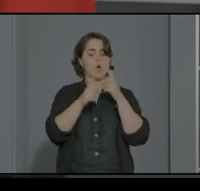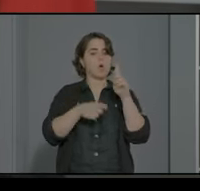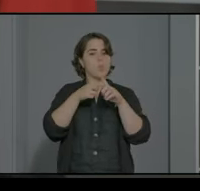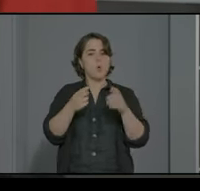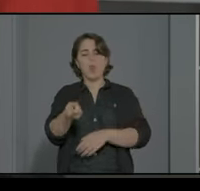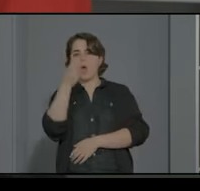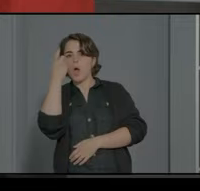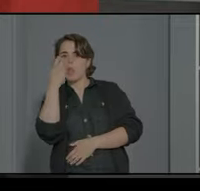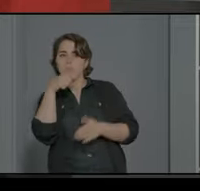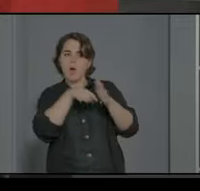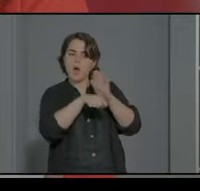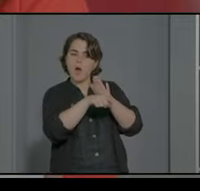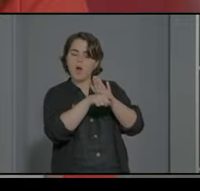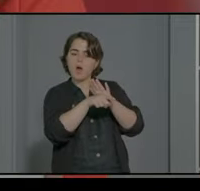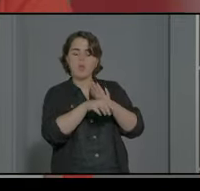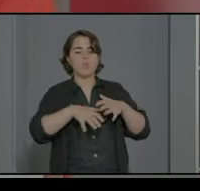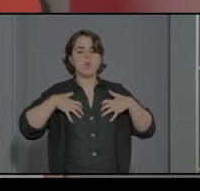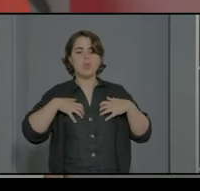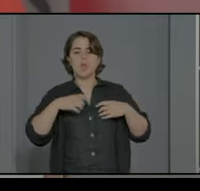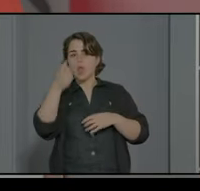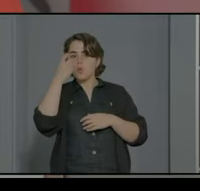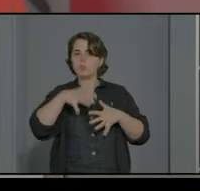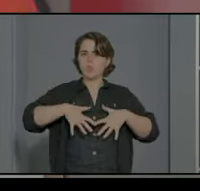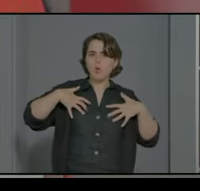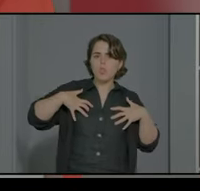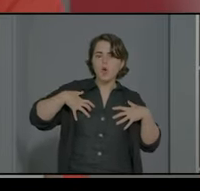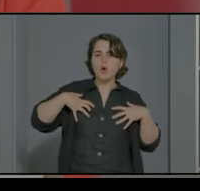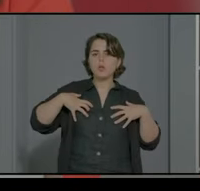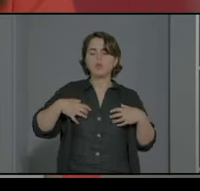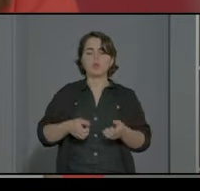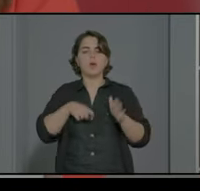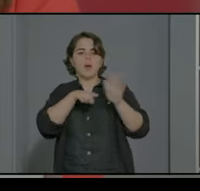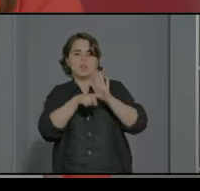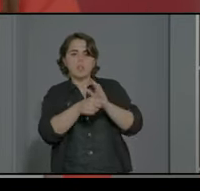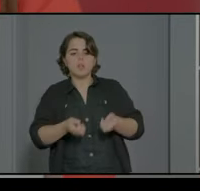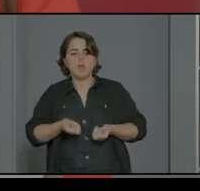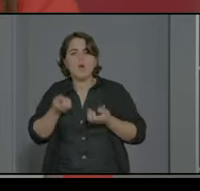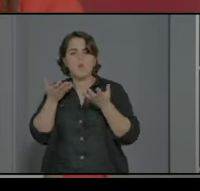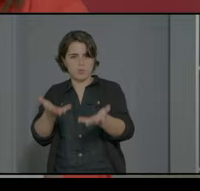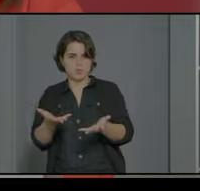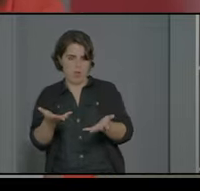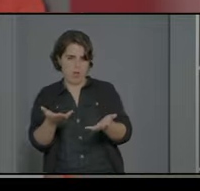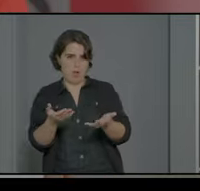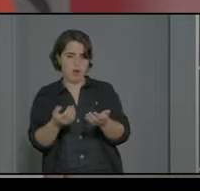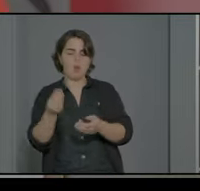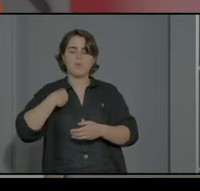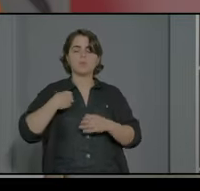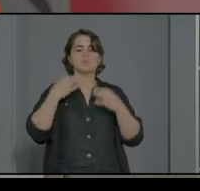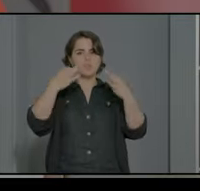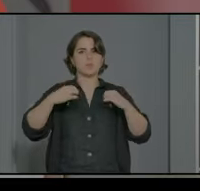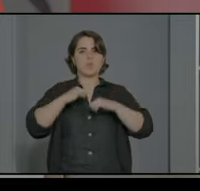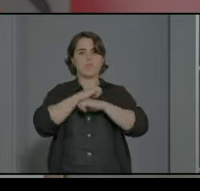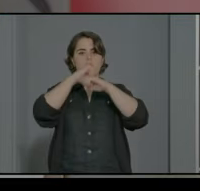tanto gestione como exprese sus emociones todo ello lo hacemos a través de un aprendizaje donde fortalecemos y